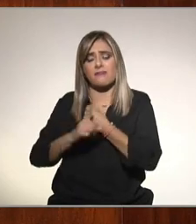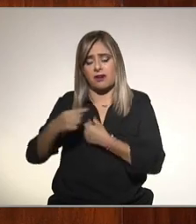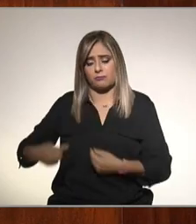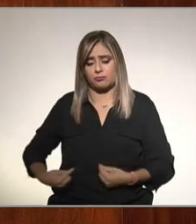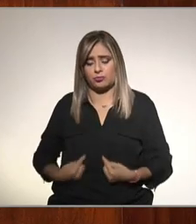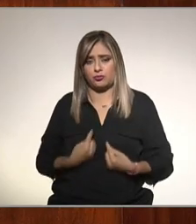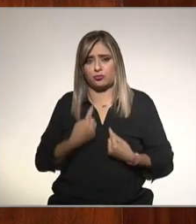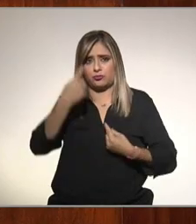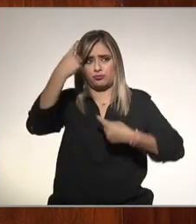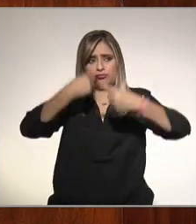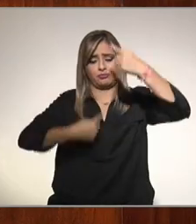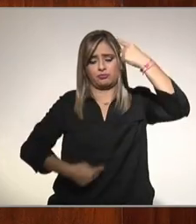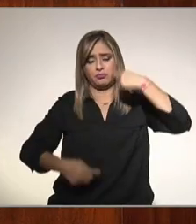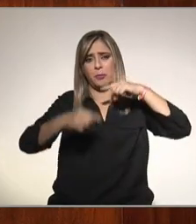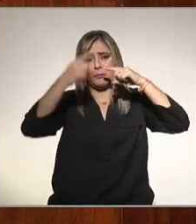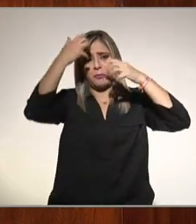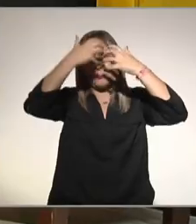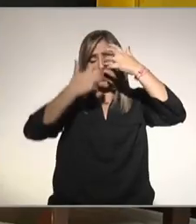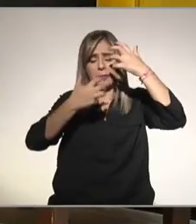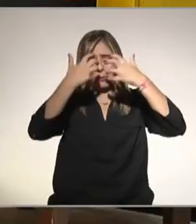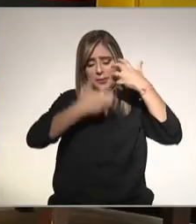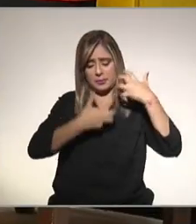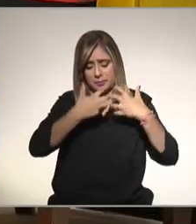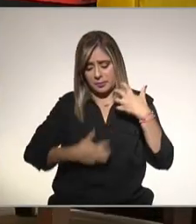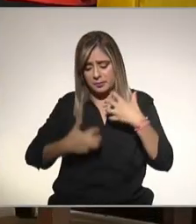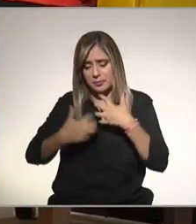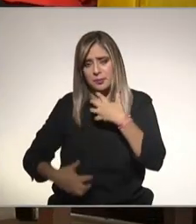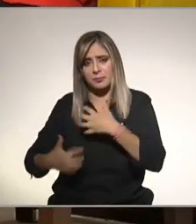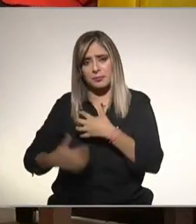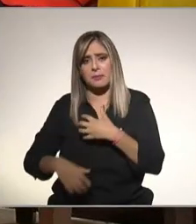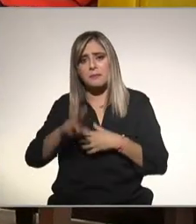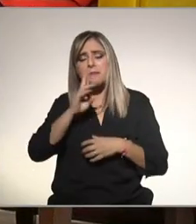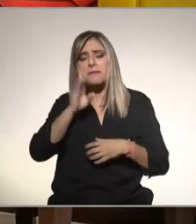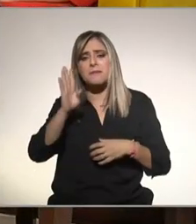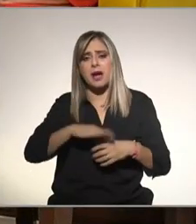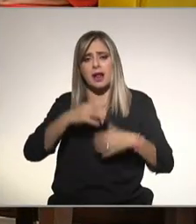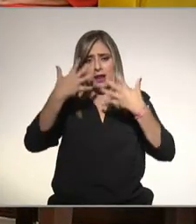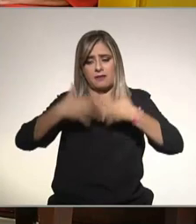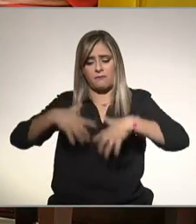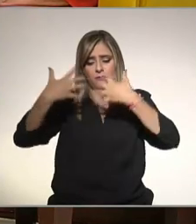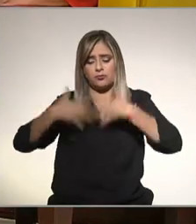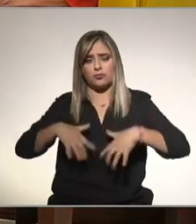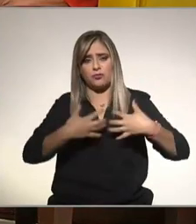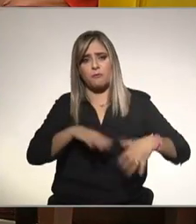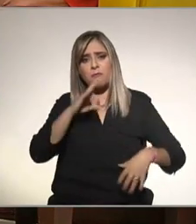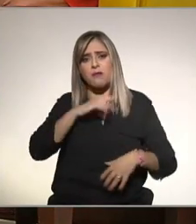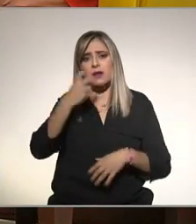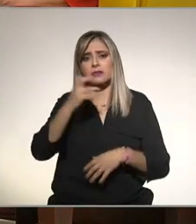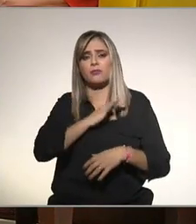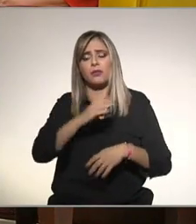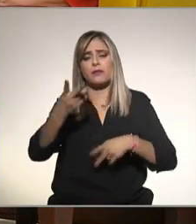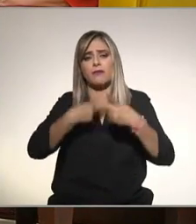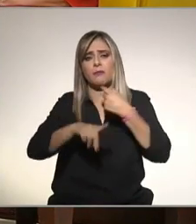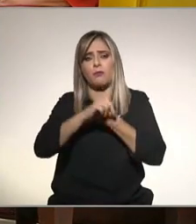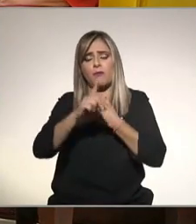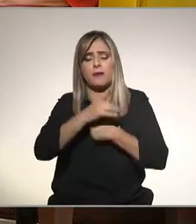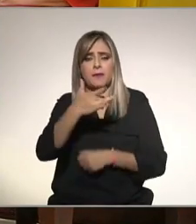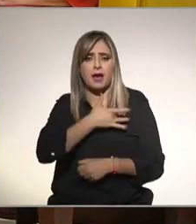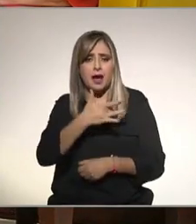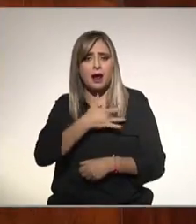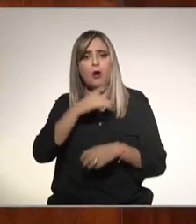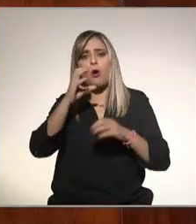multisistémica y entonces puede haber al haber una fibrosis avanzada problemas cardíacos y hasta